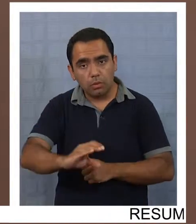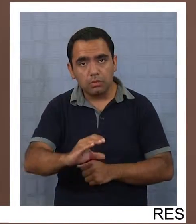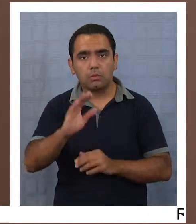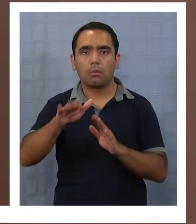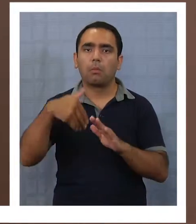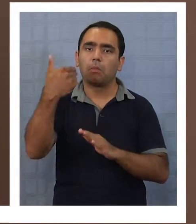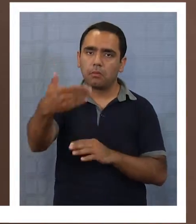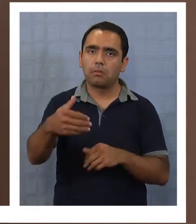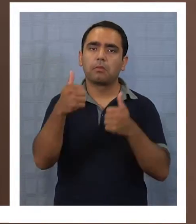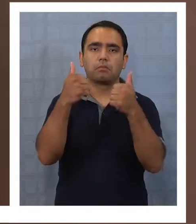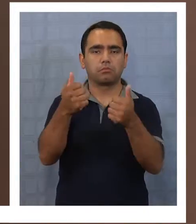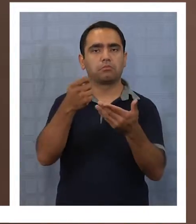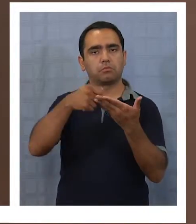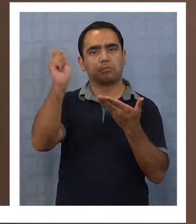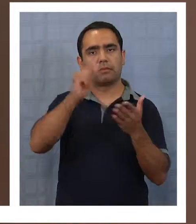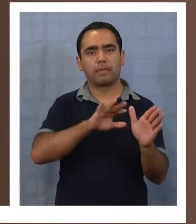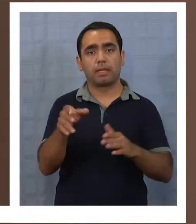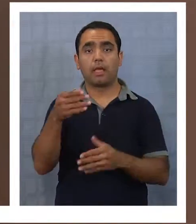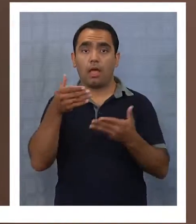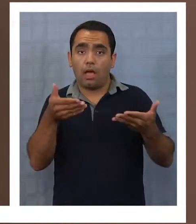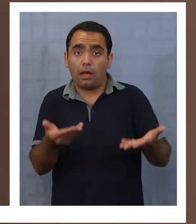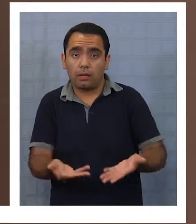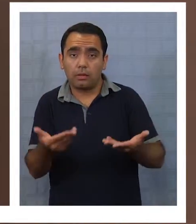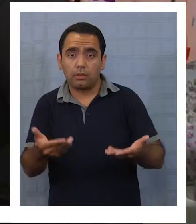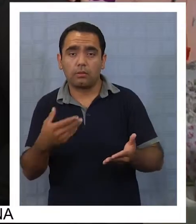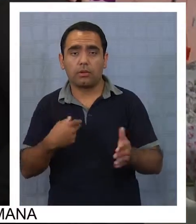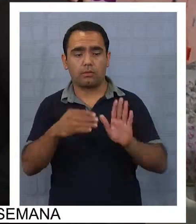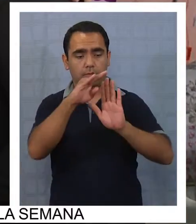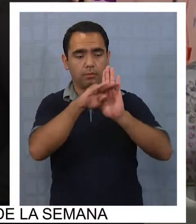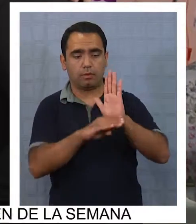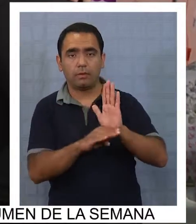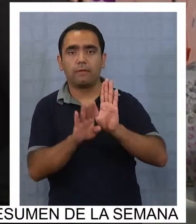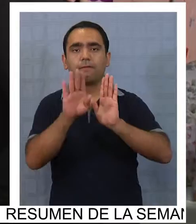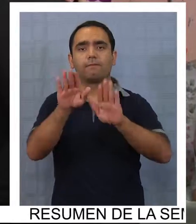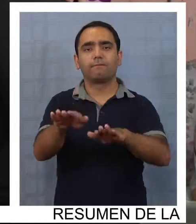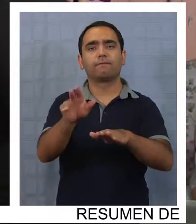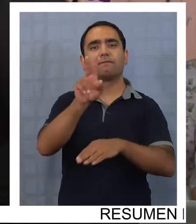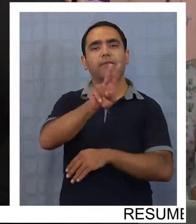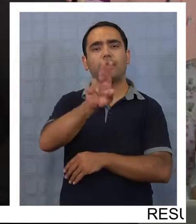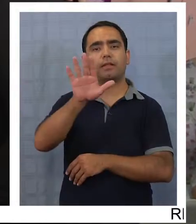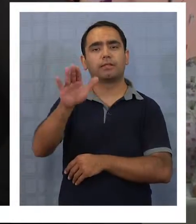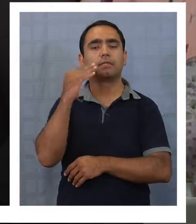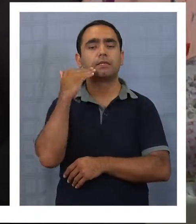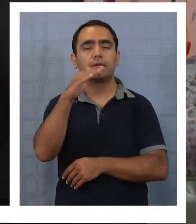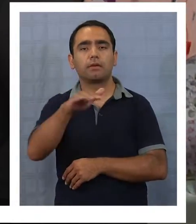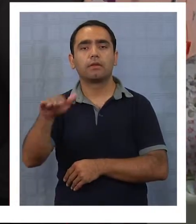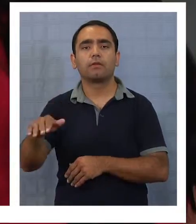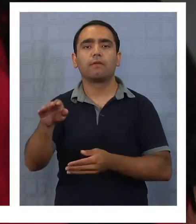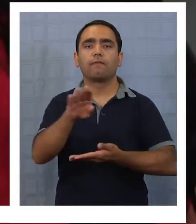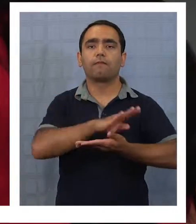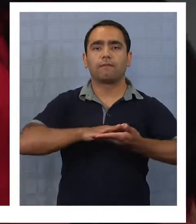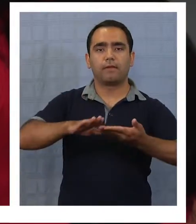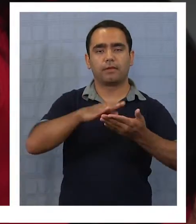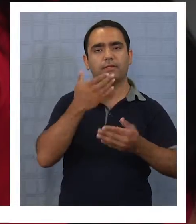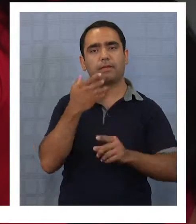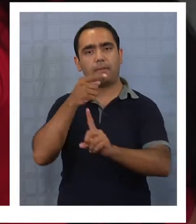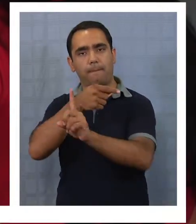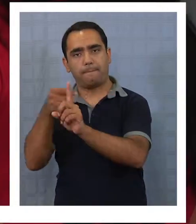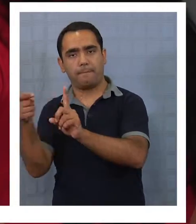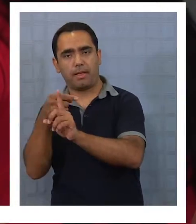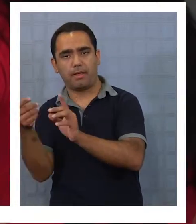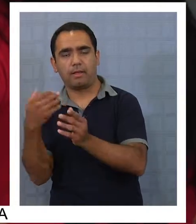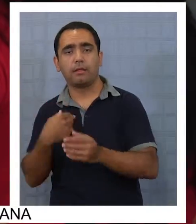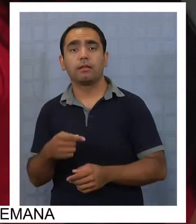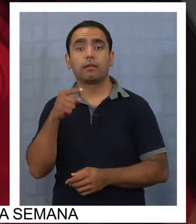ser necesario. Actualmente, el programa apoya a 25 estudiantes de educación básica y media, entre los